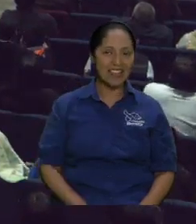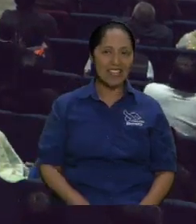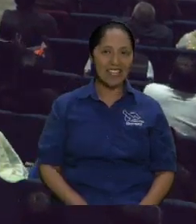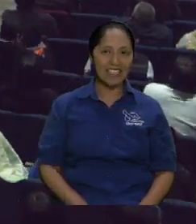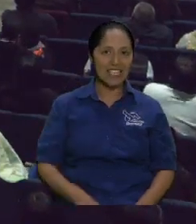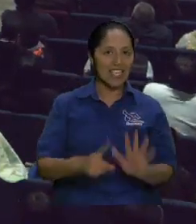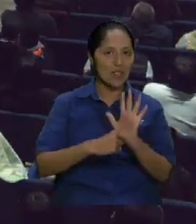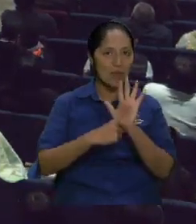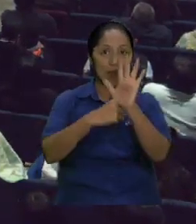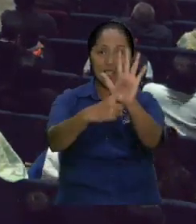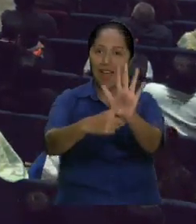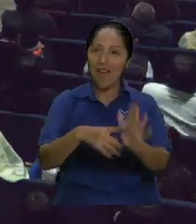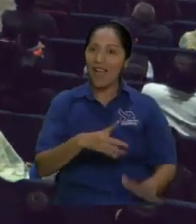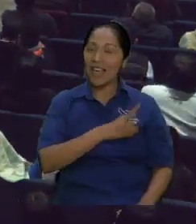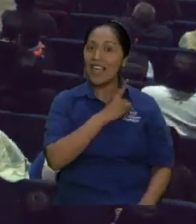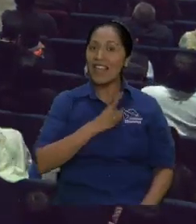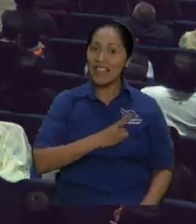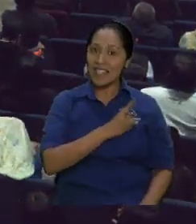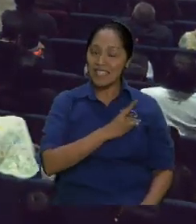anhelo